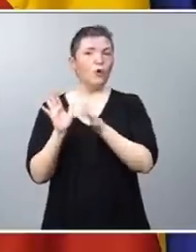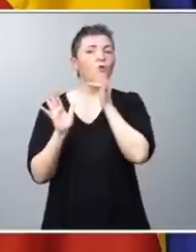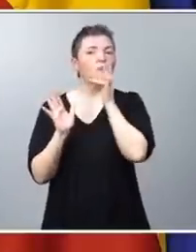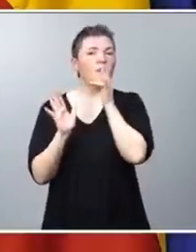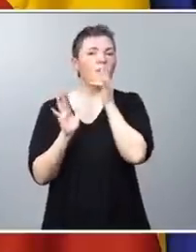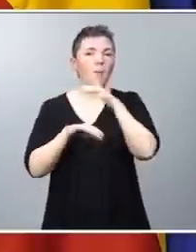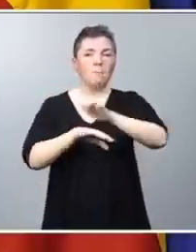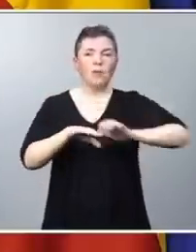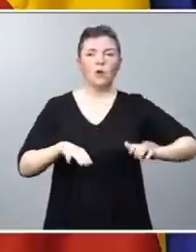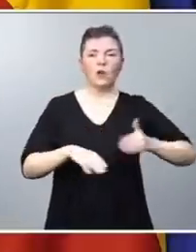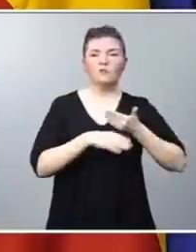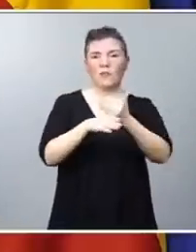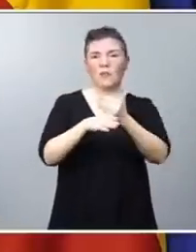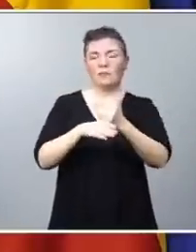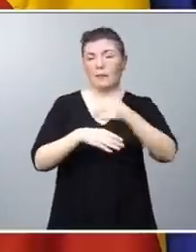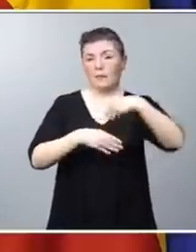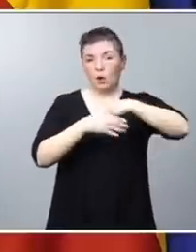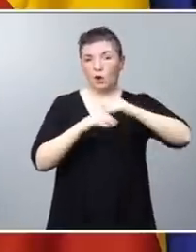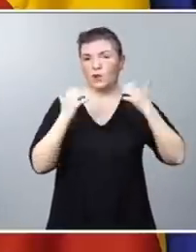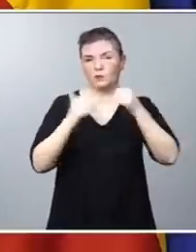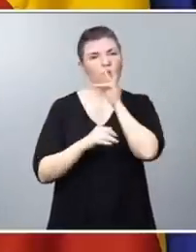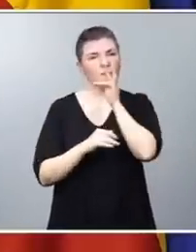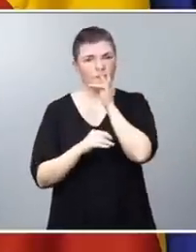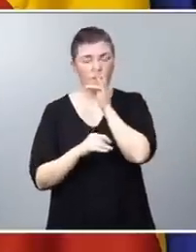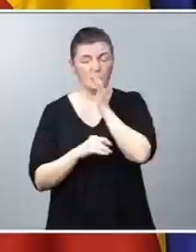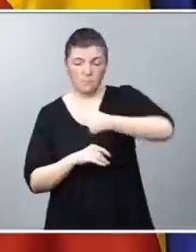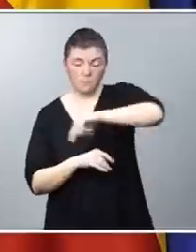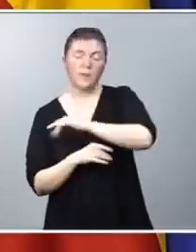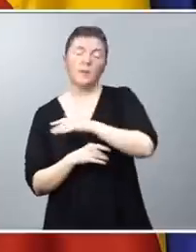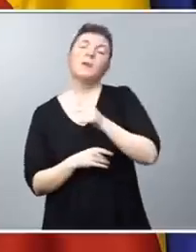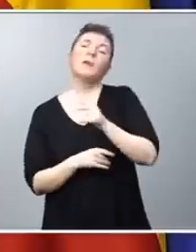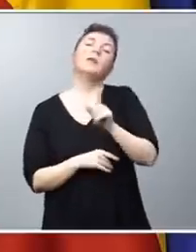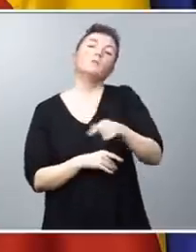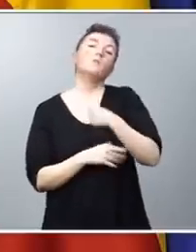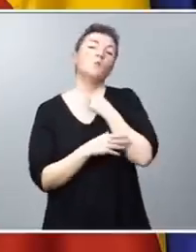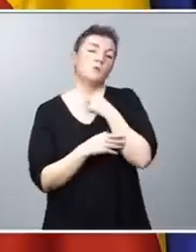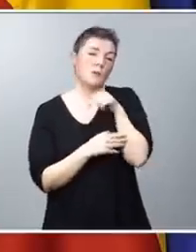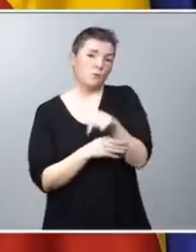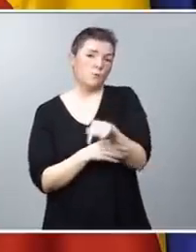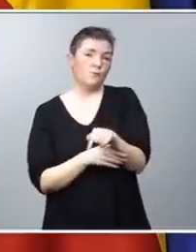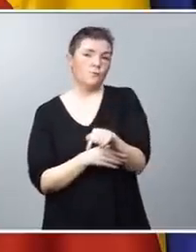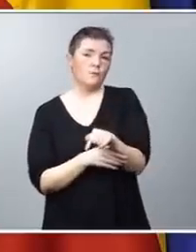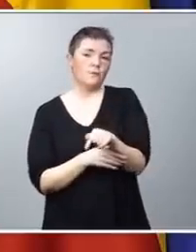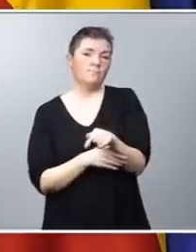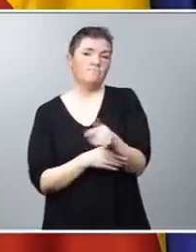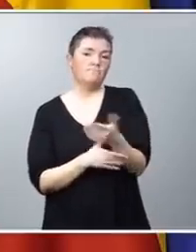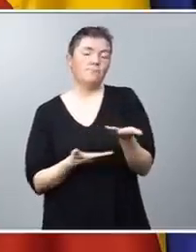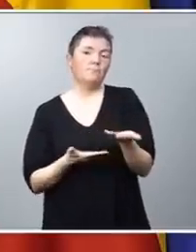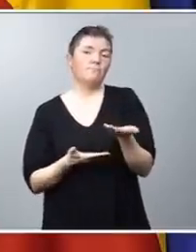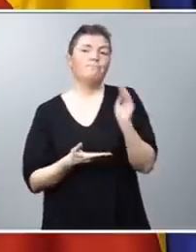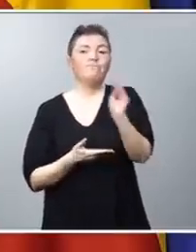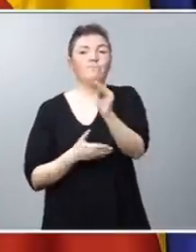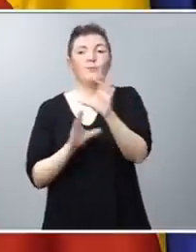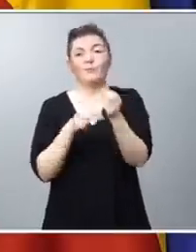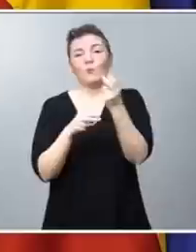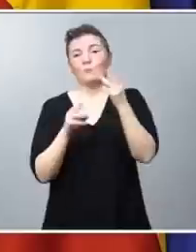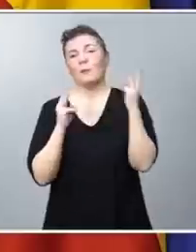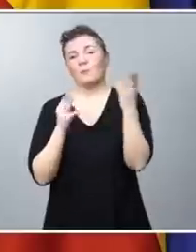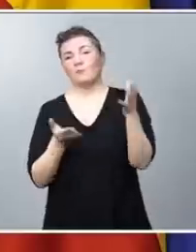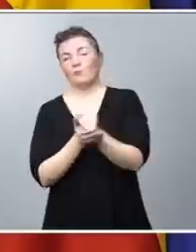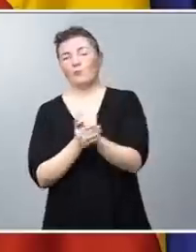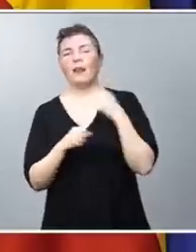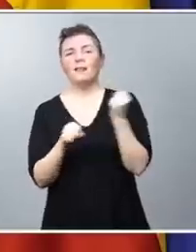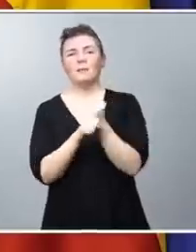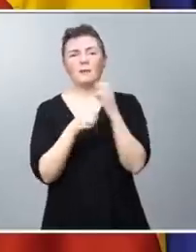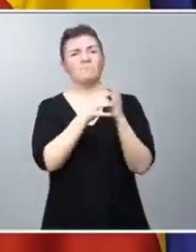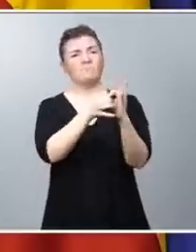suficiente en el Congreso y desde aquí a mí también me gustaría hoy tender mi mano a los grupos parlamentarios para trabajar conjuntamente,